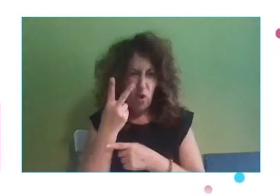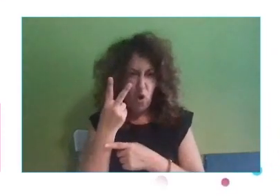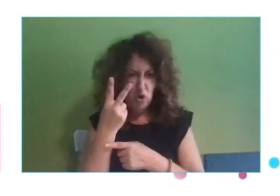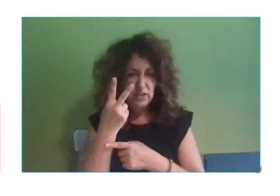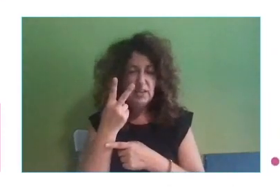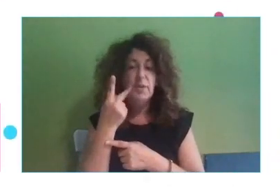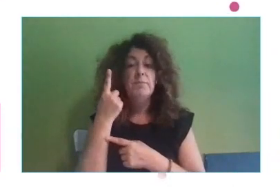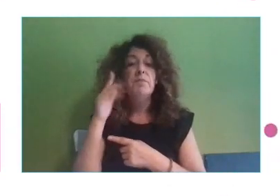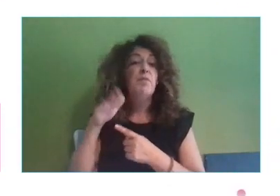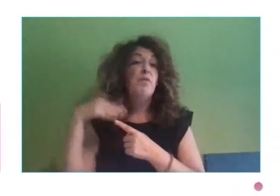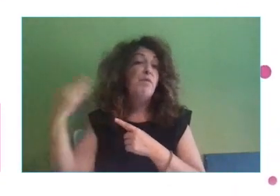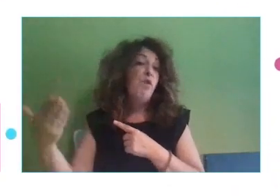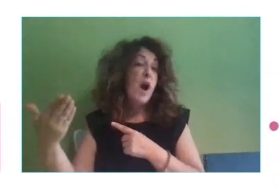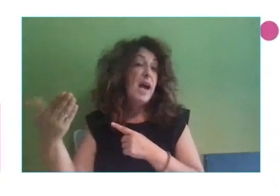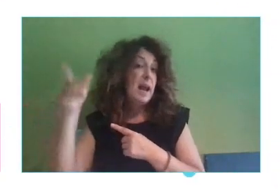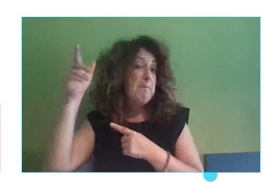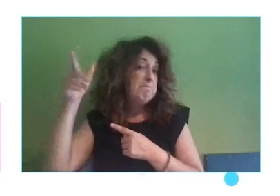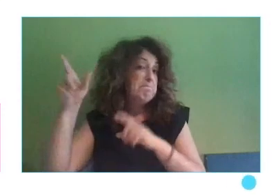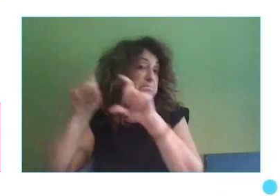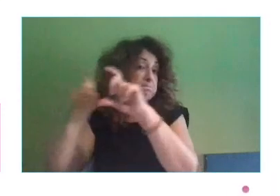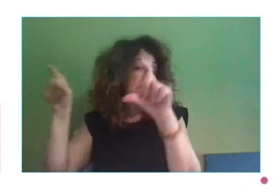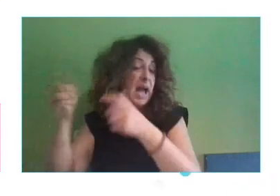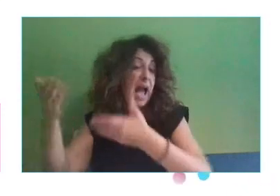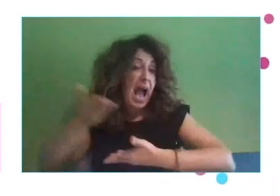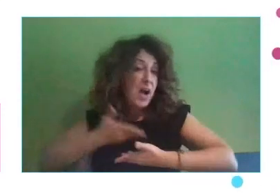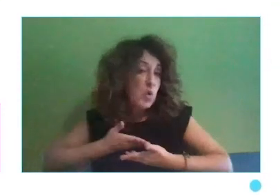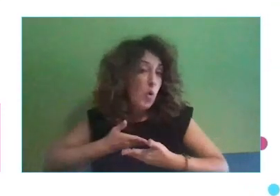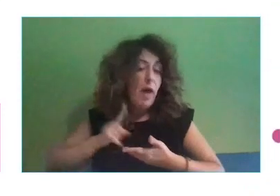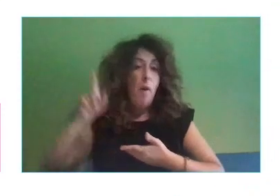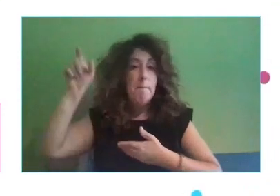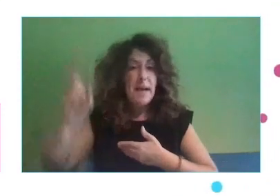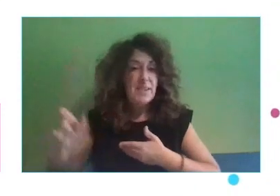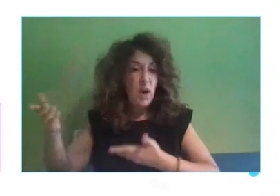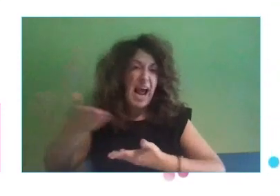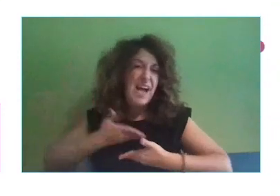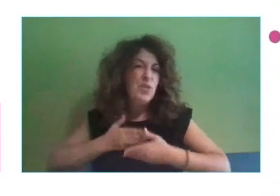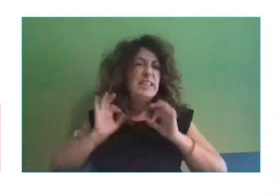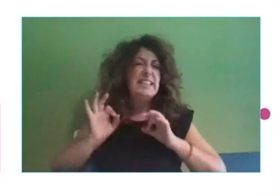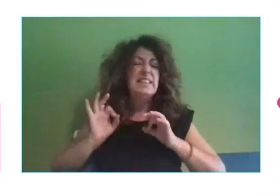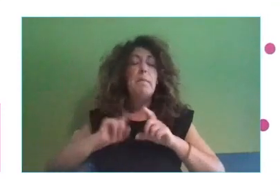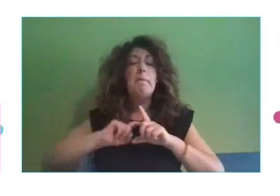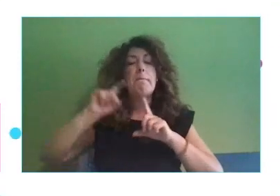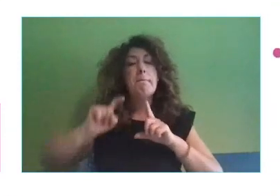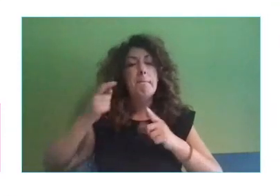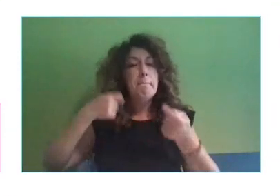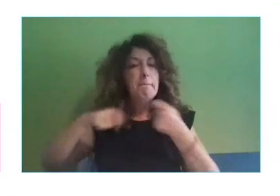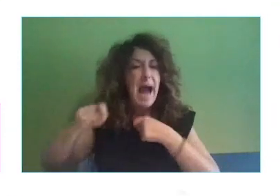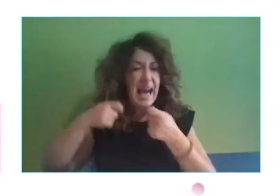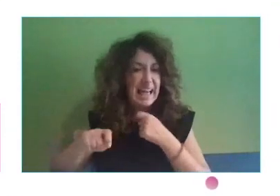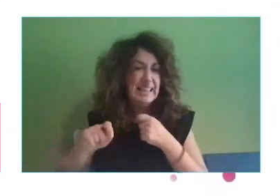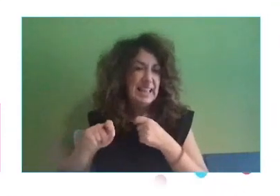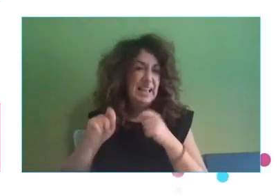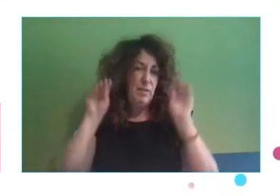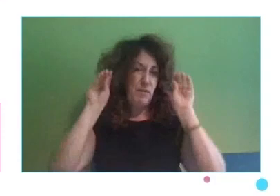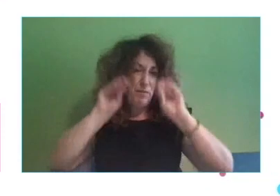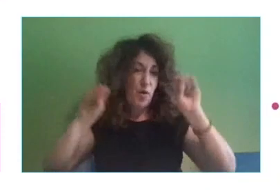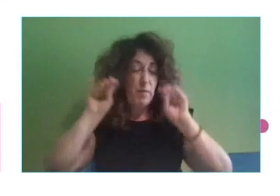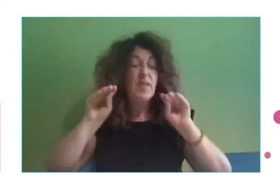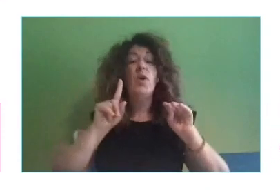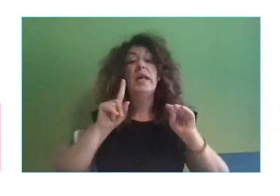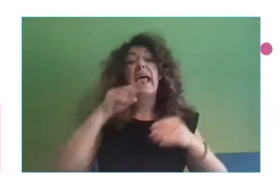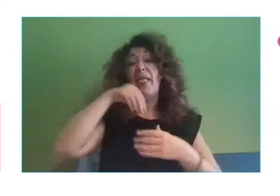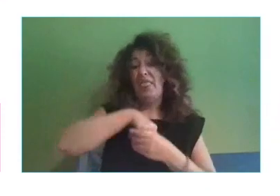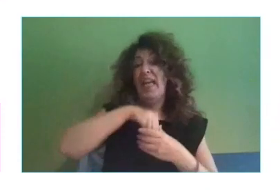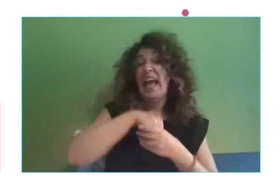en esa parte de marketing o de formación, y una parte interna que sí que te puede ya implantar